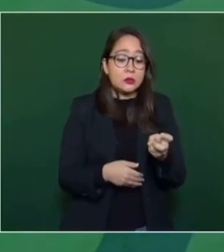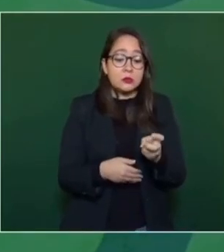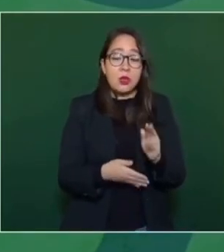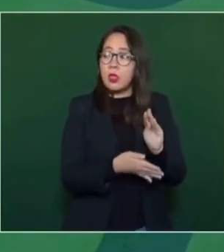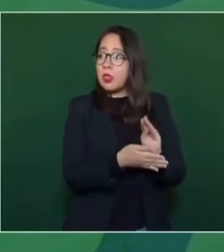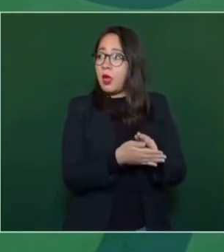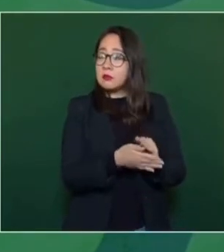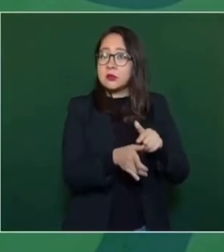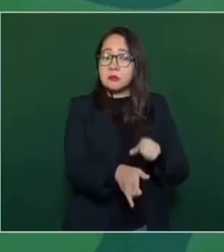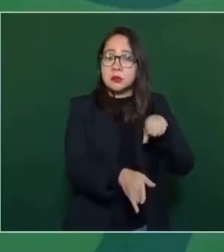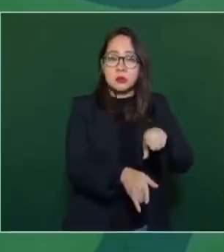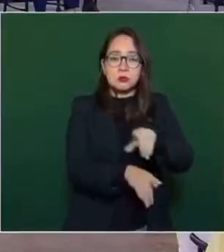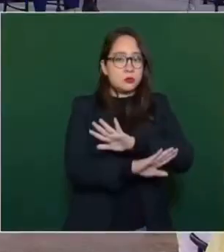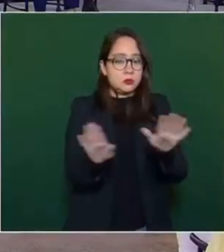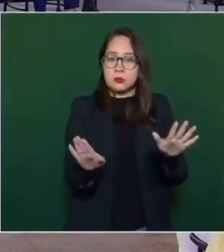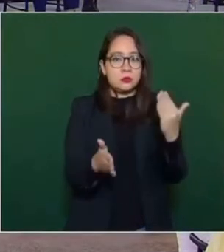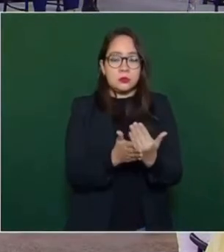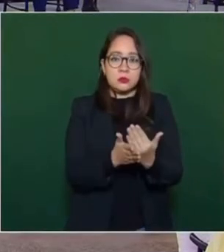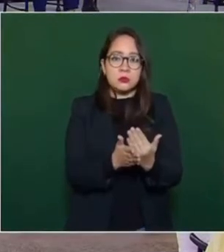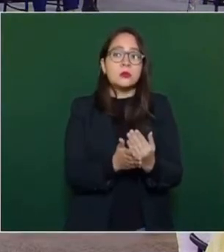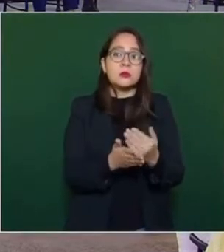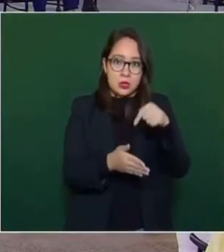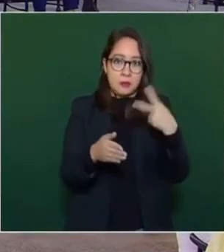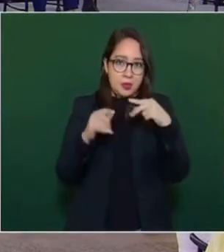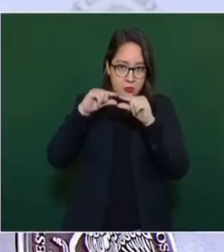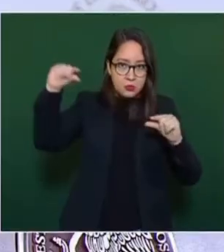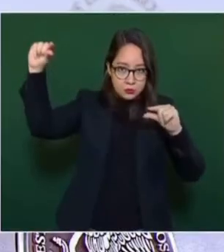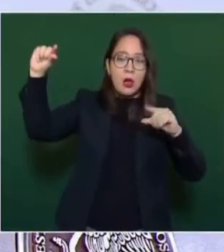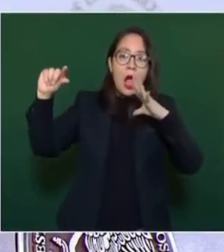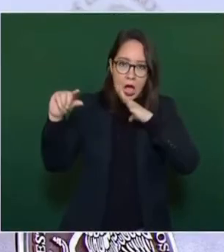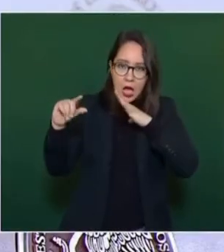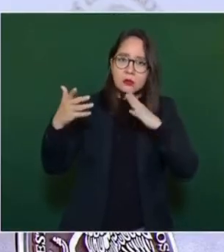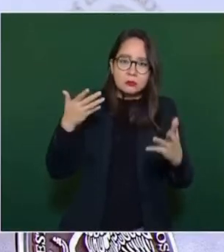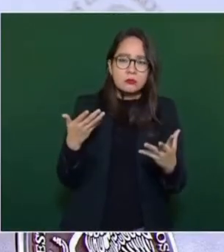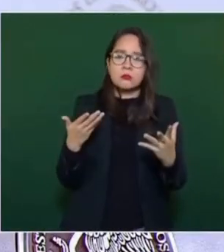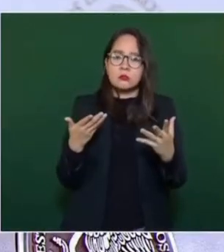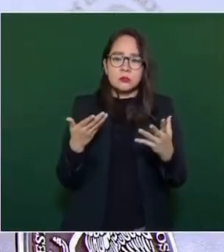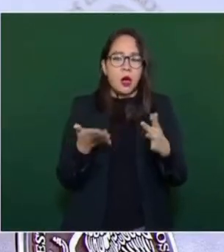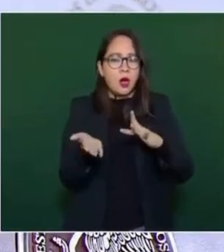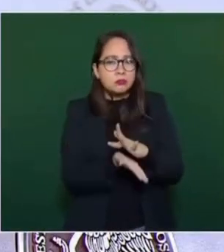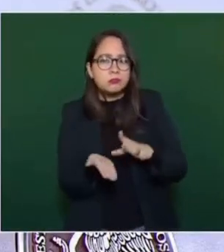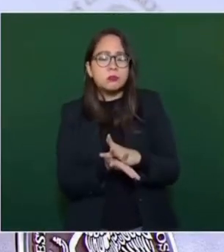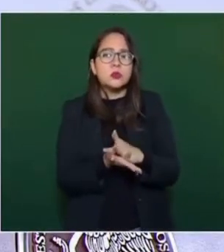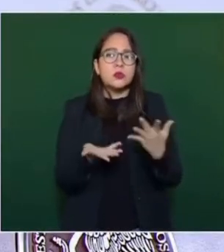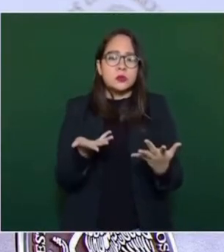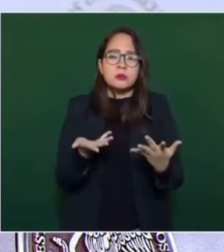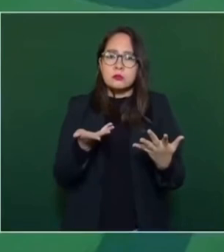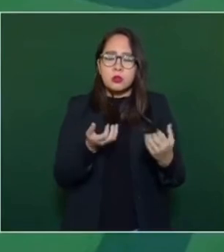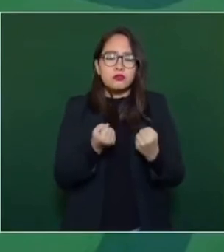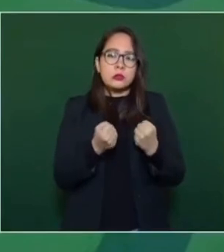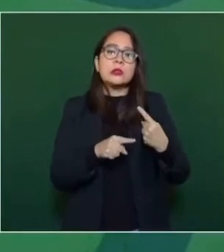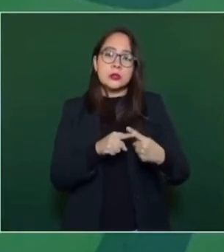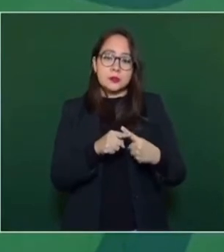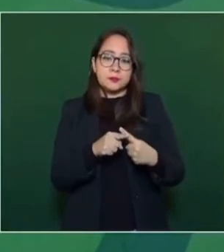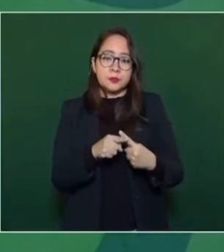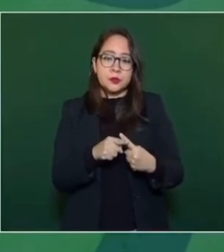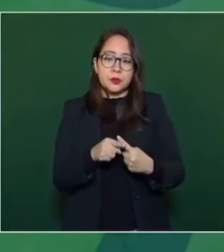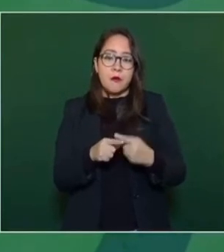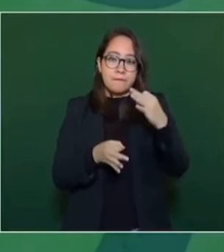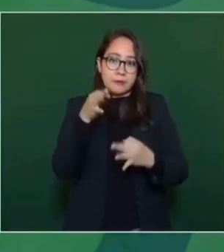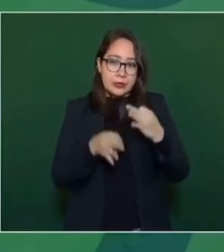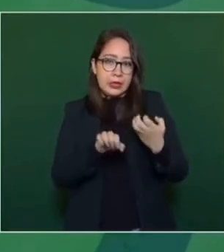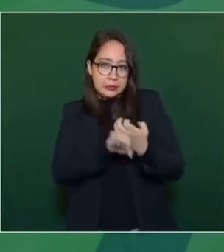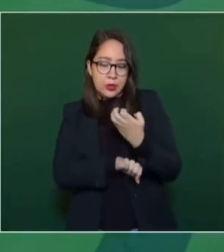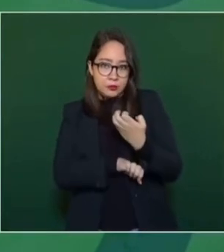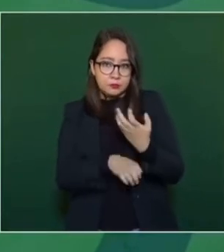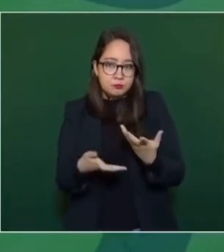queden impunes estos casos. Se les da seguimiento. Aquí en el caso de Veracruz contamos con el apoyo de la Procuraduría o Fiscalía